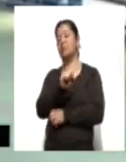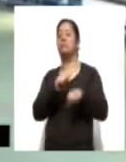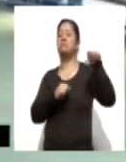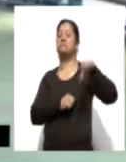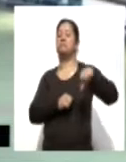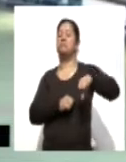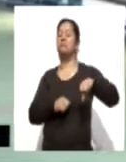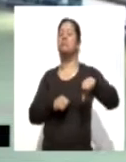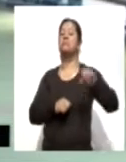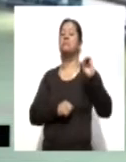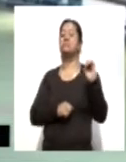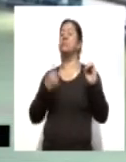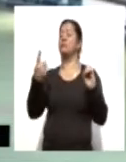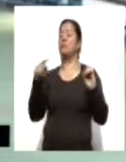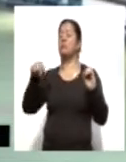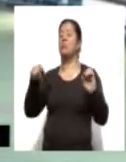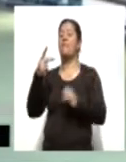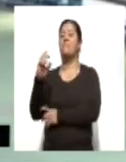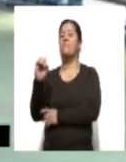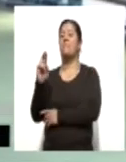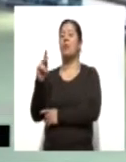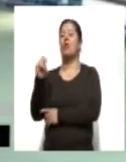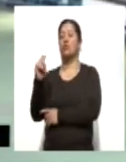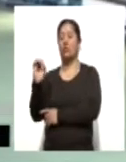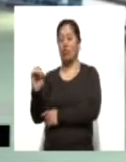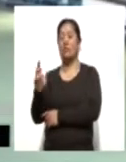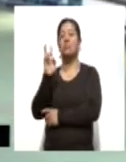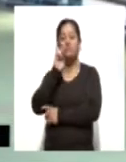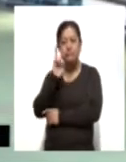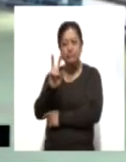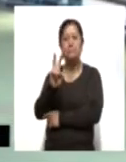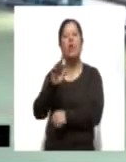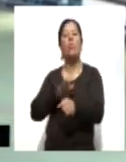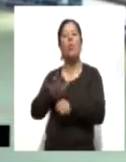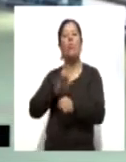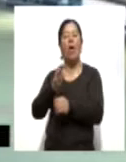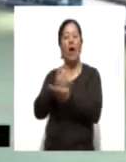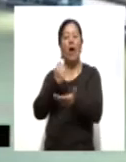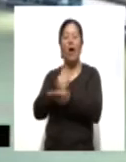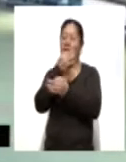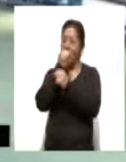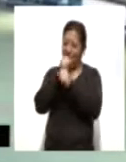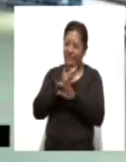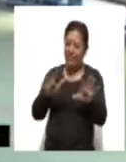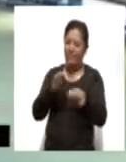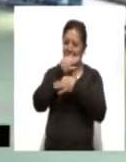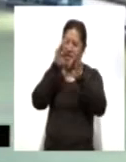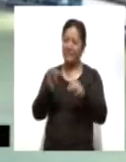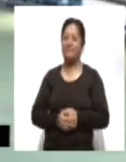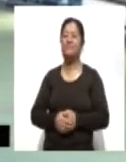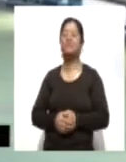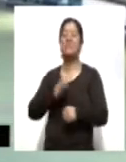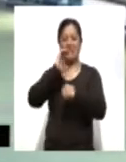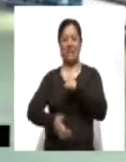al Porto. Estaremos pendientes de este marcador y otros para que usted esté bien informado. Hasta aquí con el bloque deportivo. Ash, maestra,